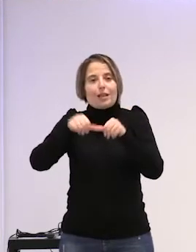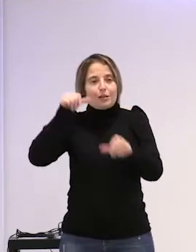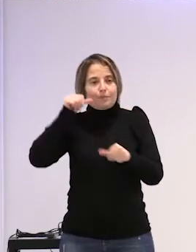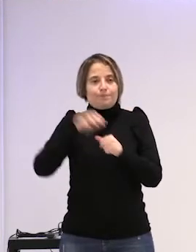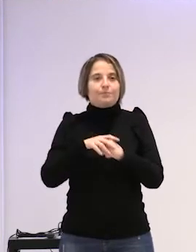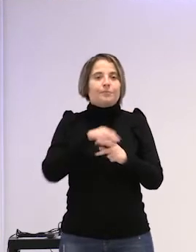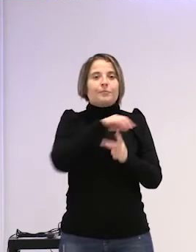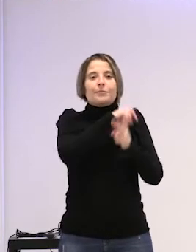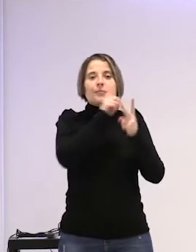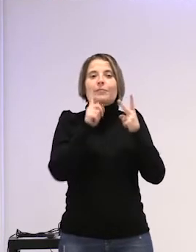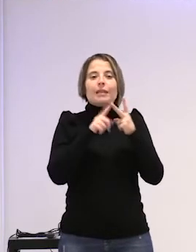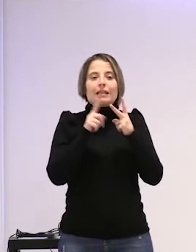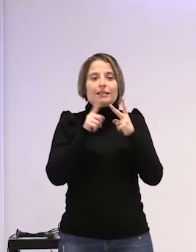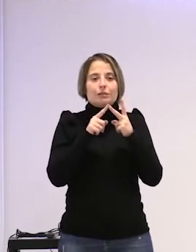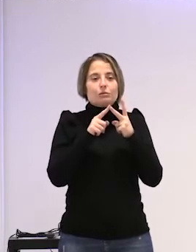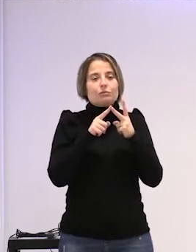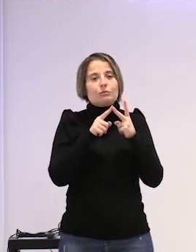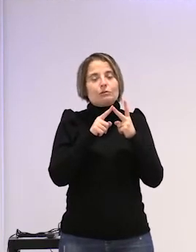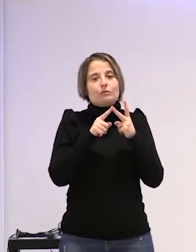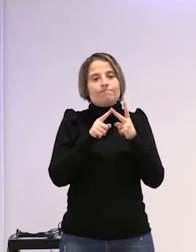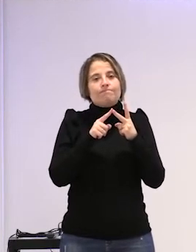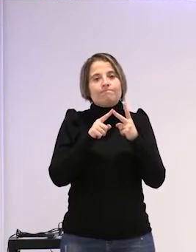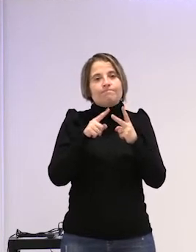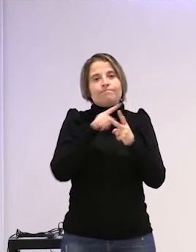segundo punto que yo les quiero